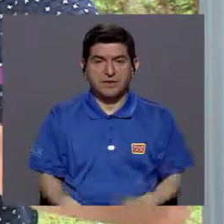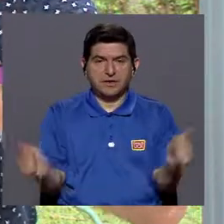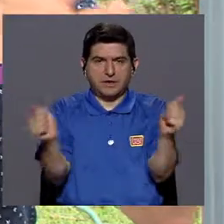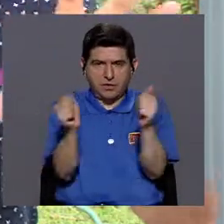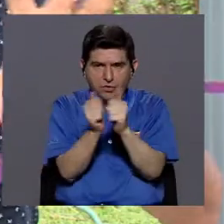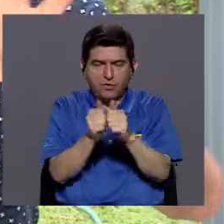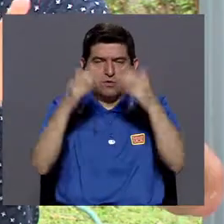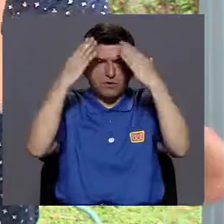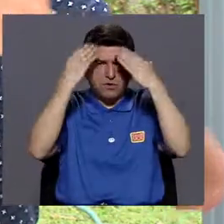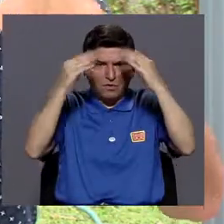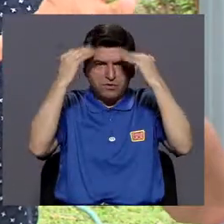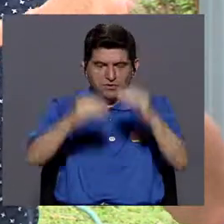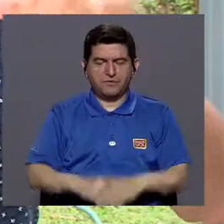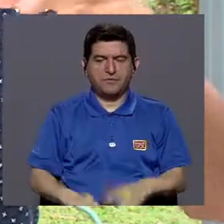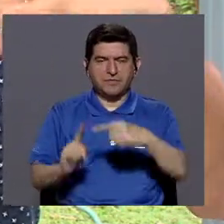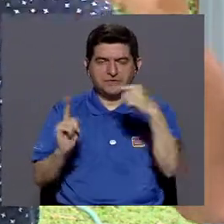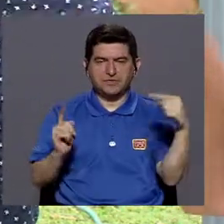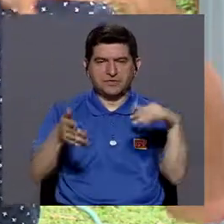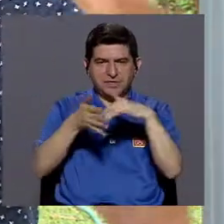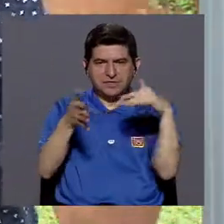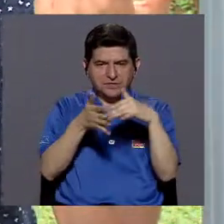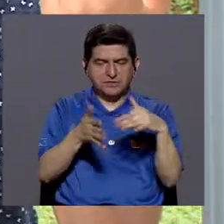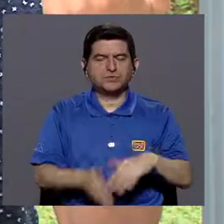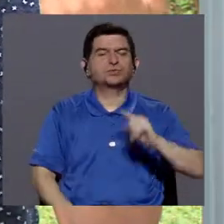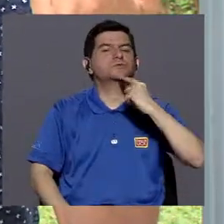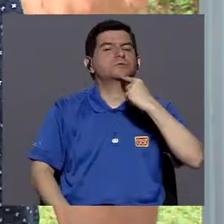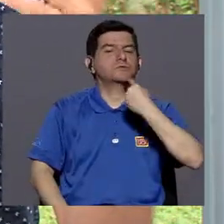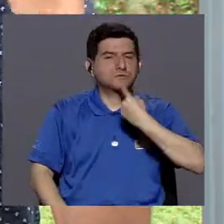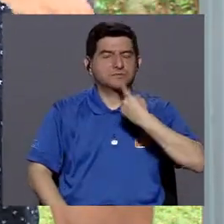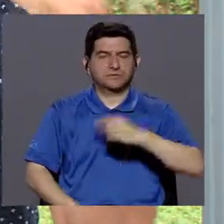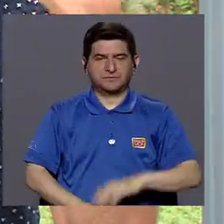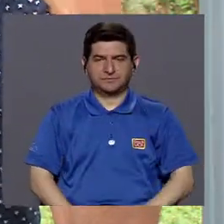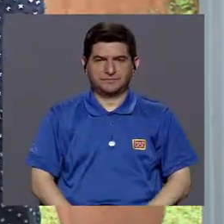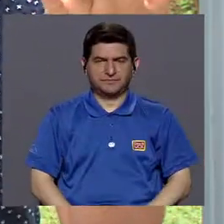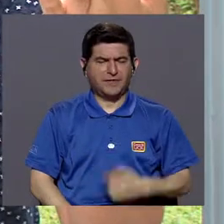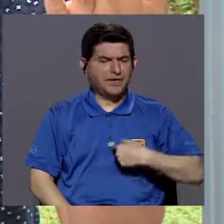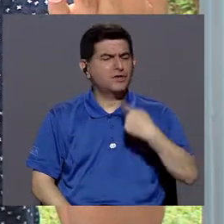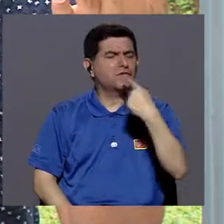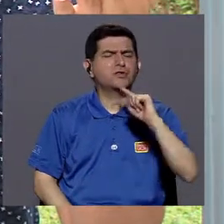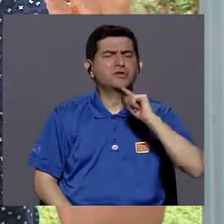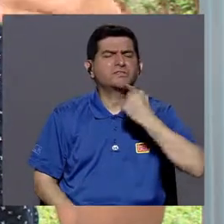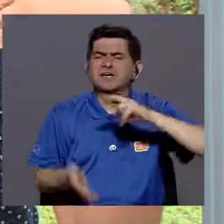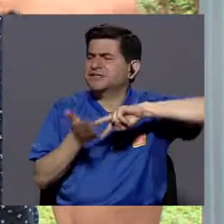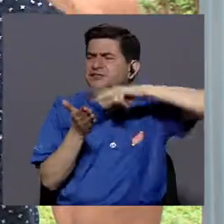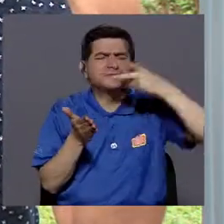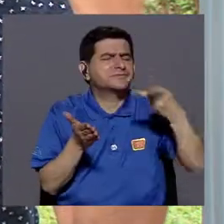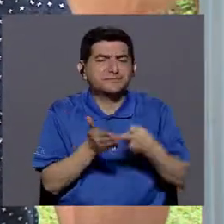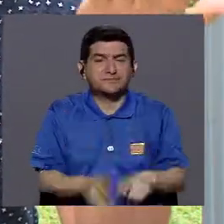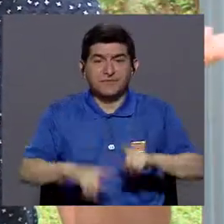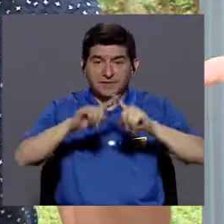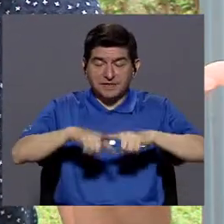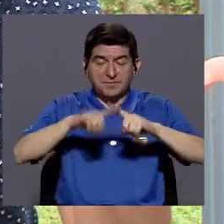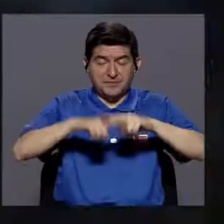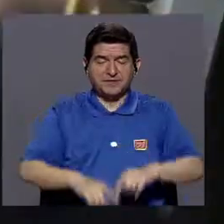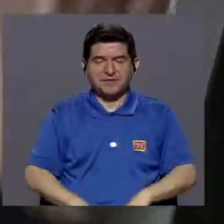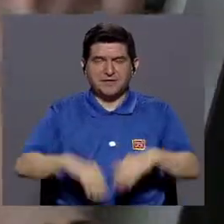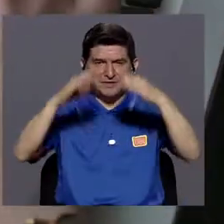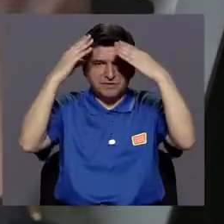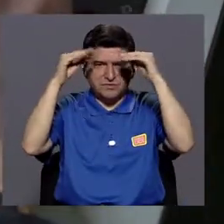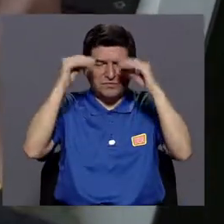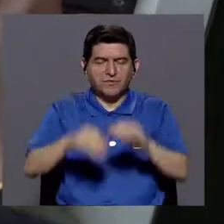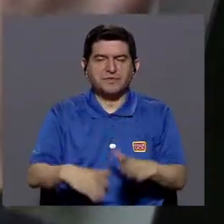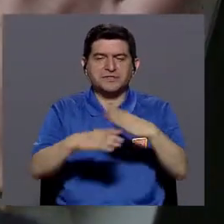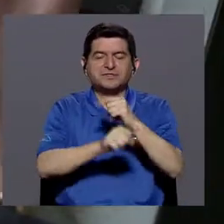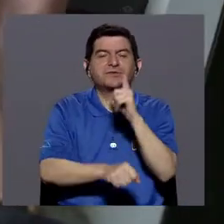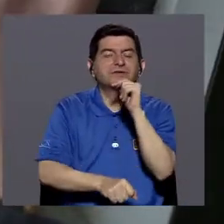vamos a ver, con la información venida de estudios que se considera más serios. ¿Y qué digo serios? Depende de la fuente de información, ¿verdad?